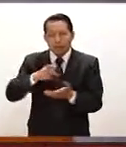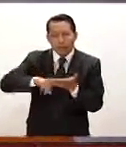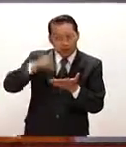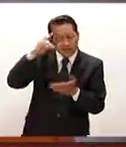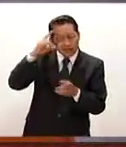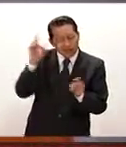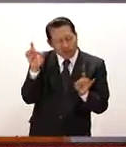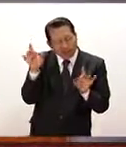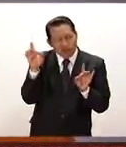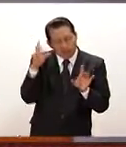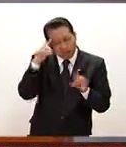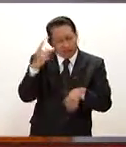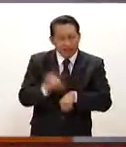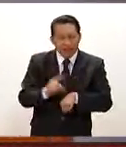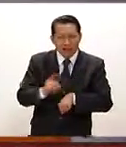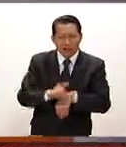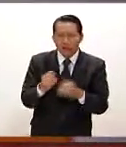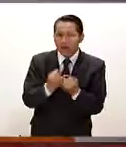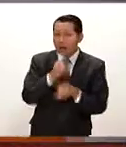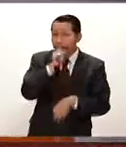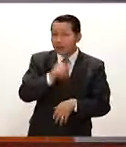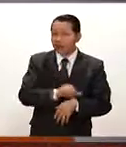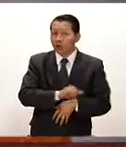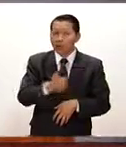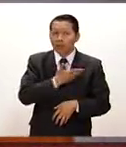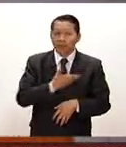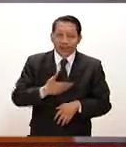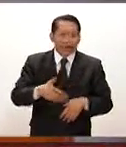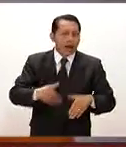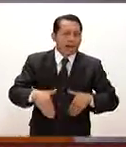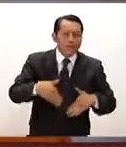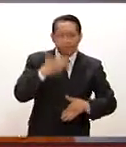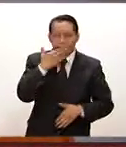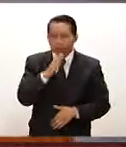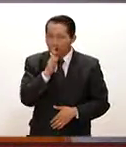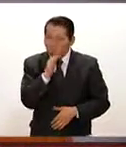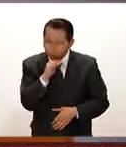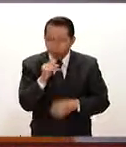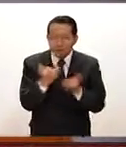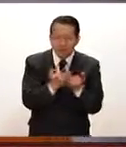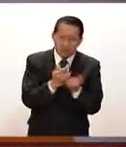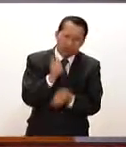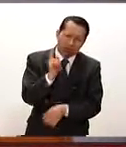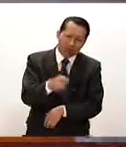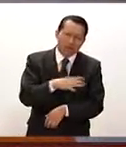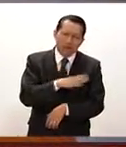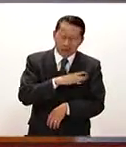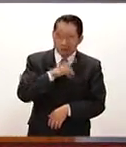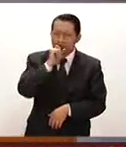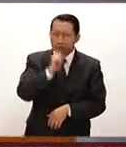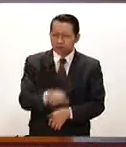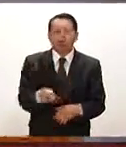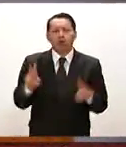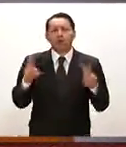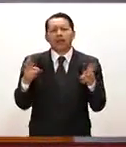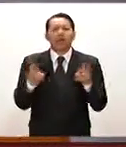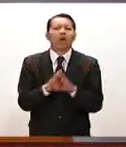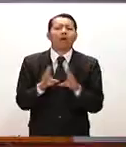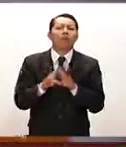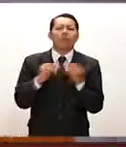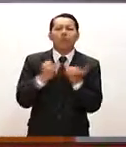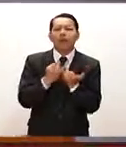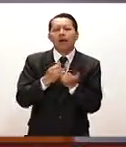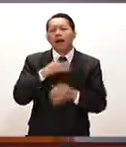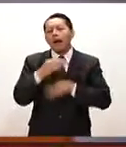básicamente a diario, otros presidentes que no han podido caminar bien. Entonces, esto no necesariamente ha tenido una repercusión en términos de sus